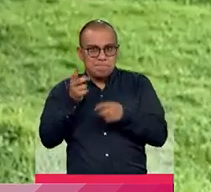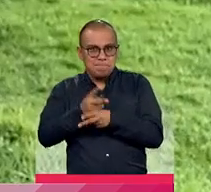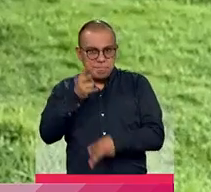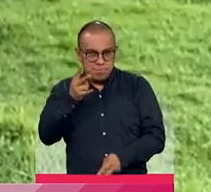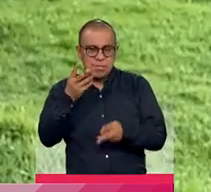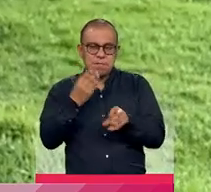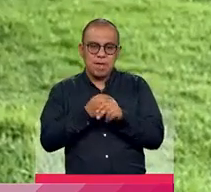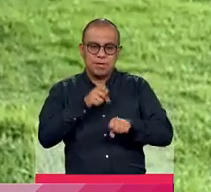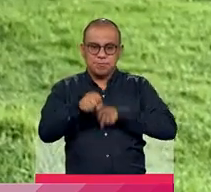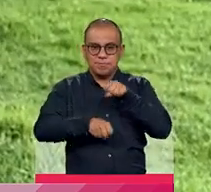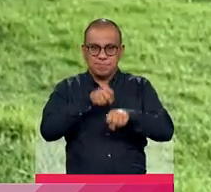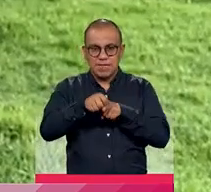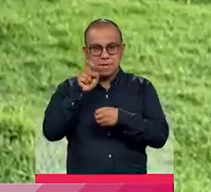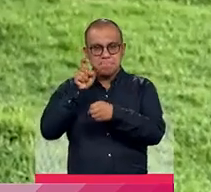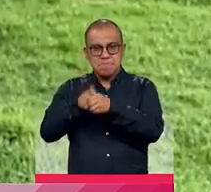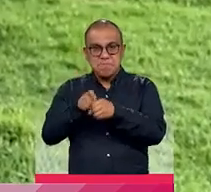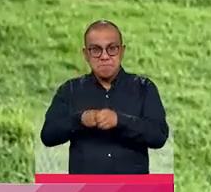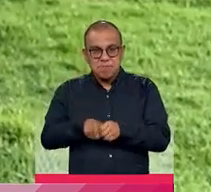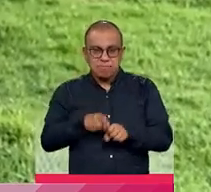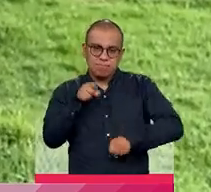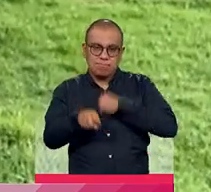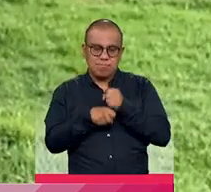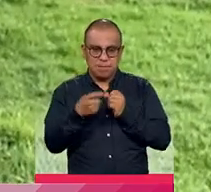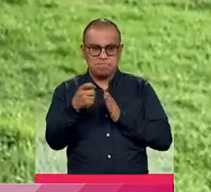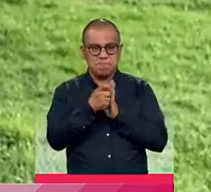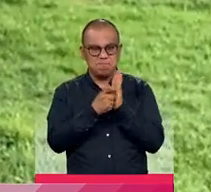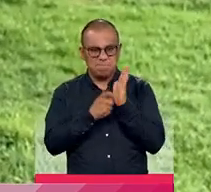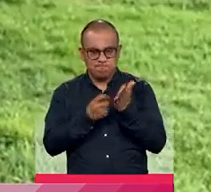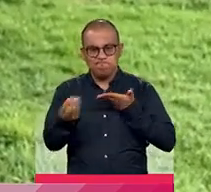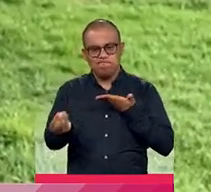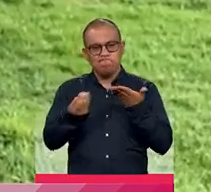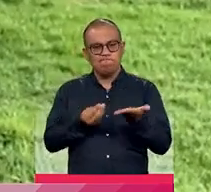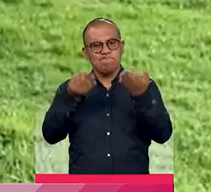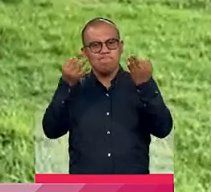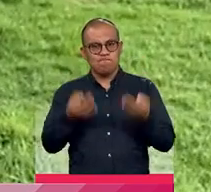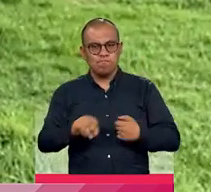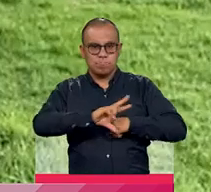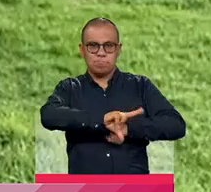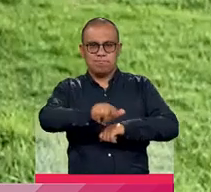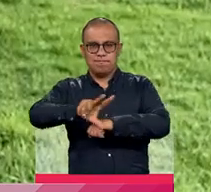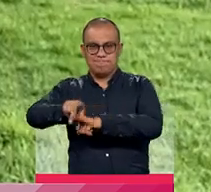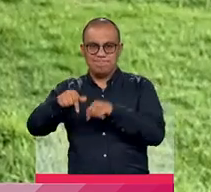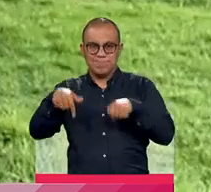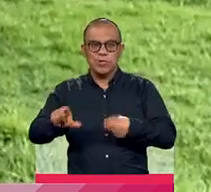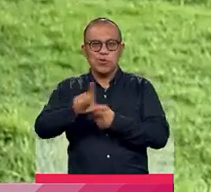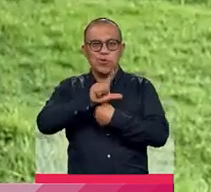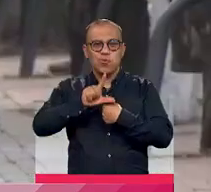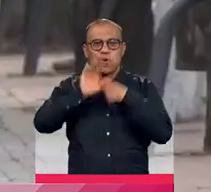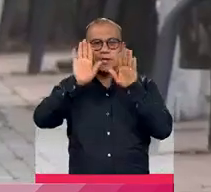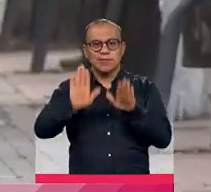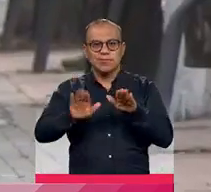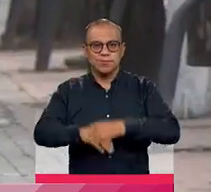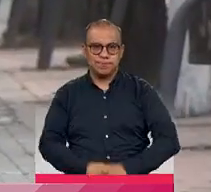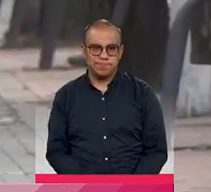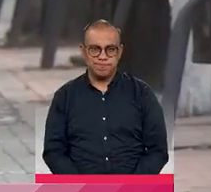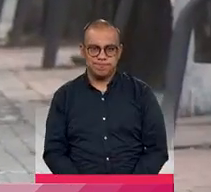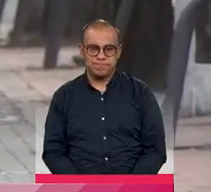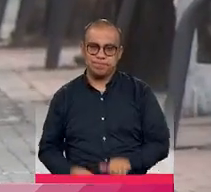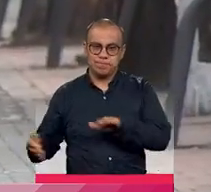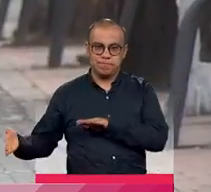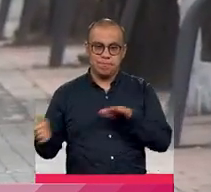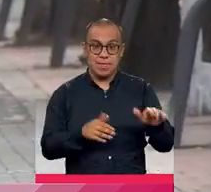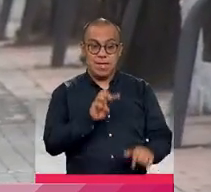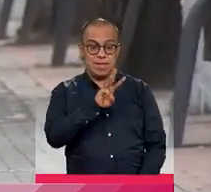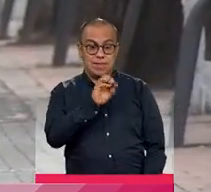registro de bicicletas son algunas de las medidas que se tomarán para evitar los hurtos en esta localidad. Al